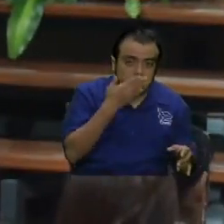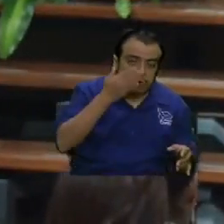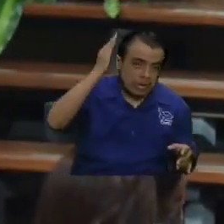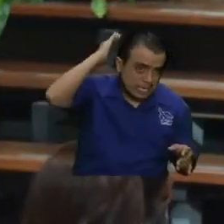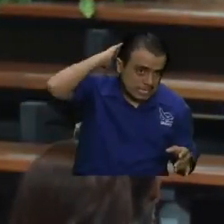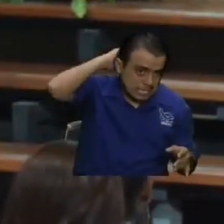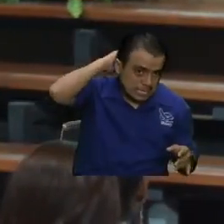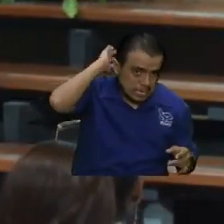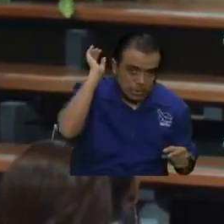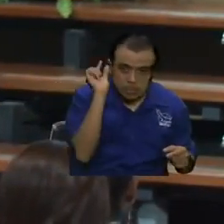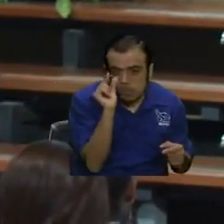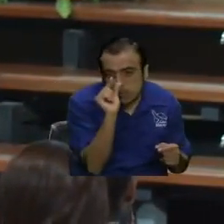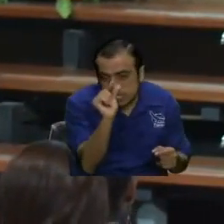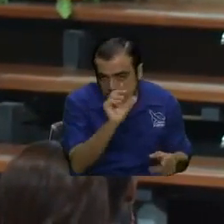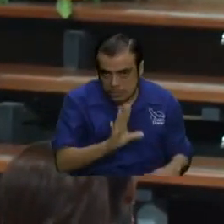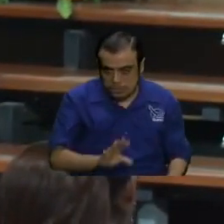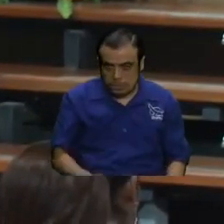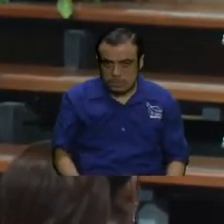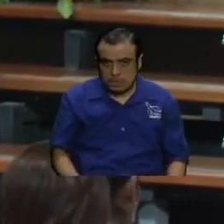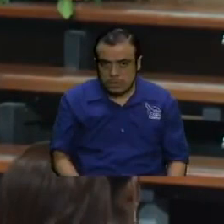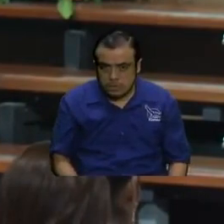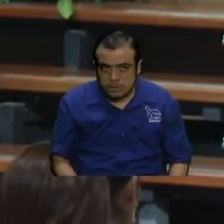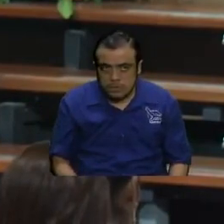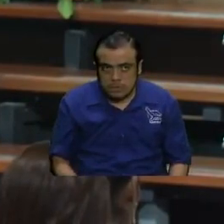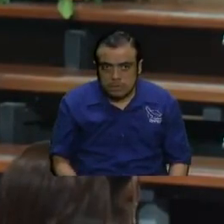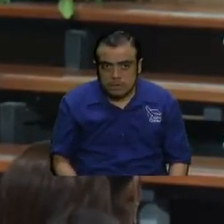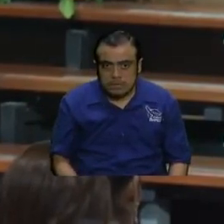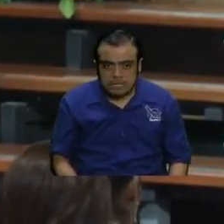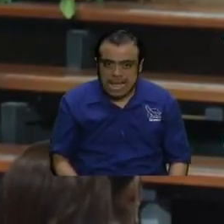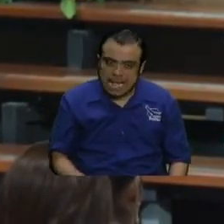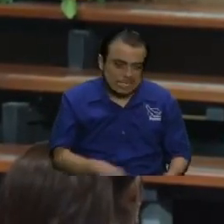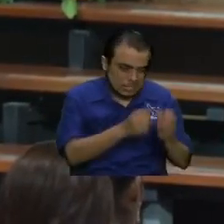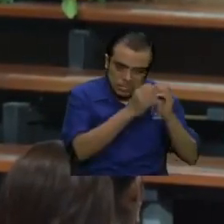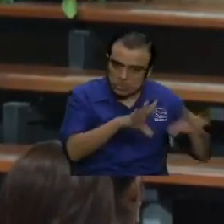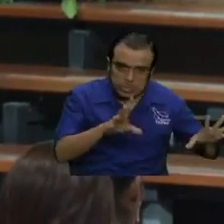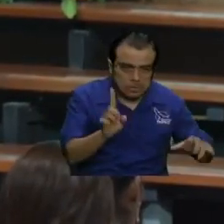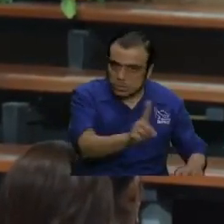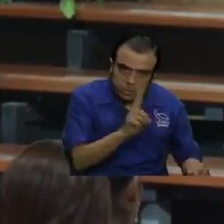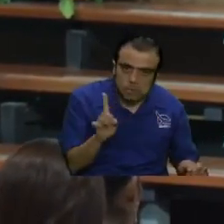un poco de levadura leuda toda la masa.